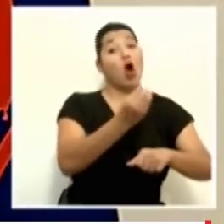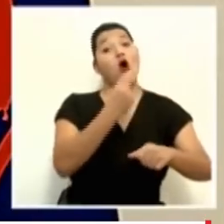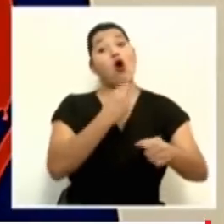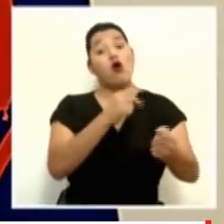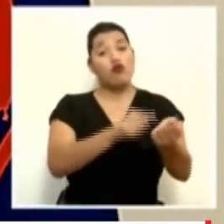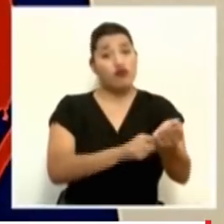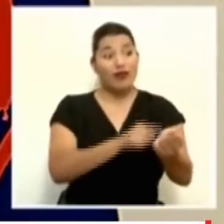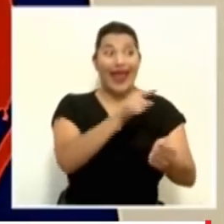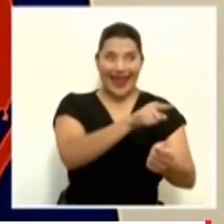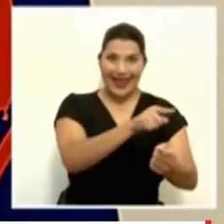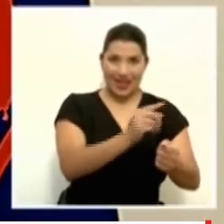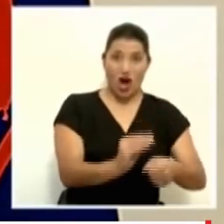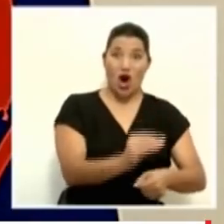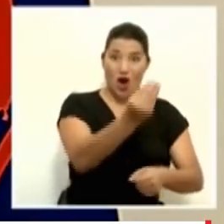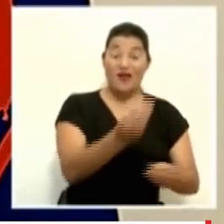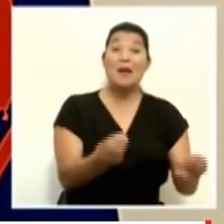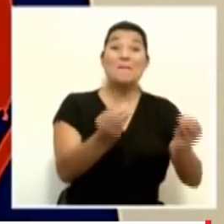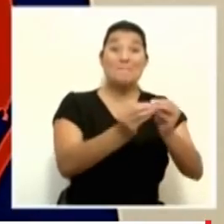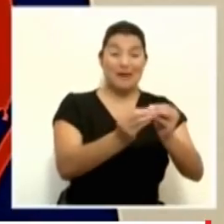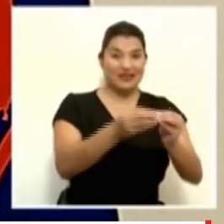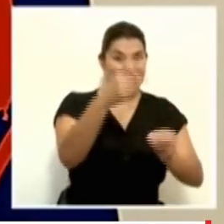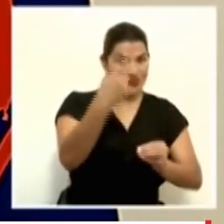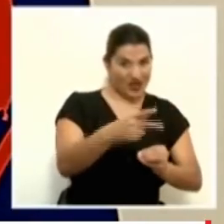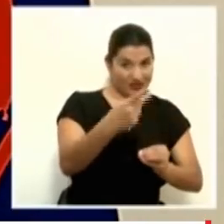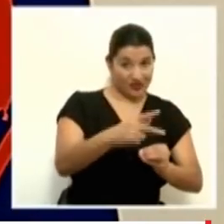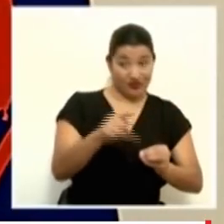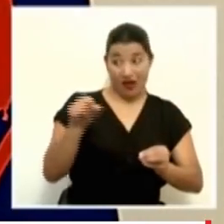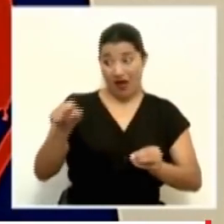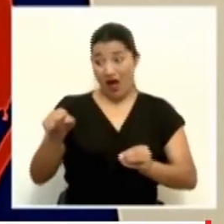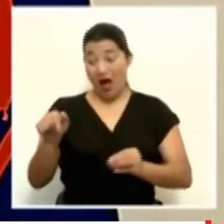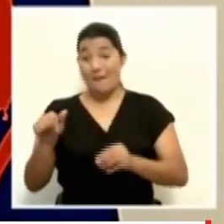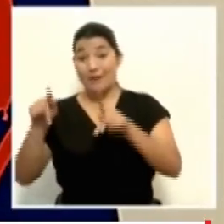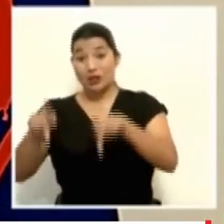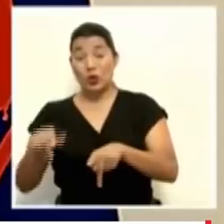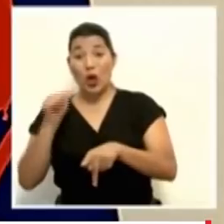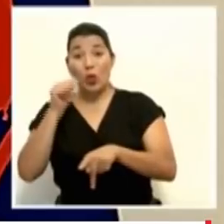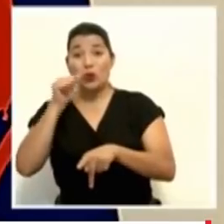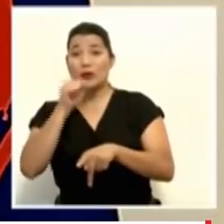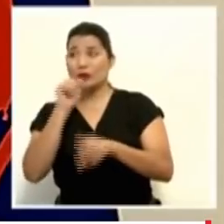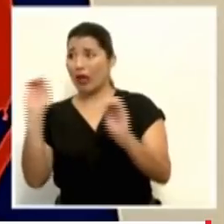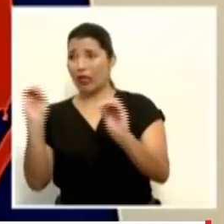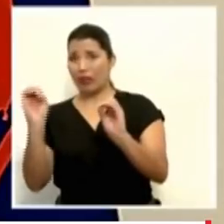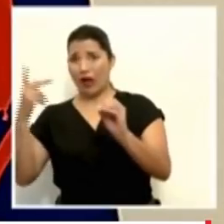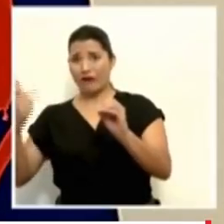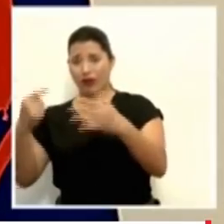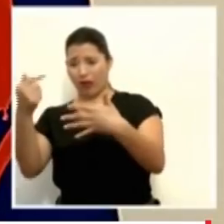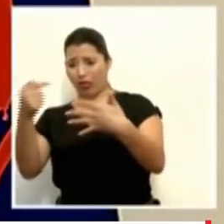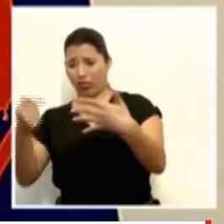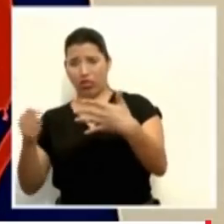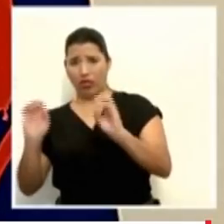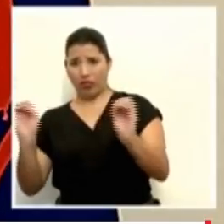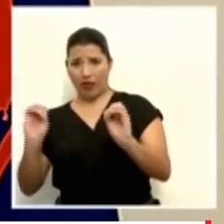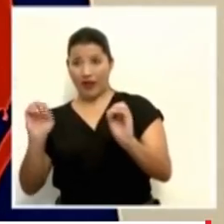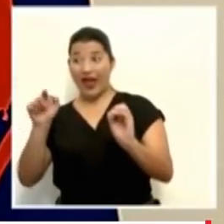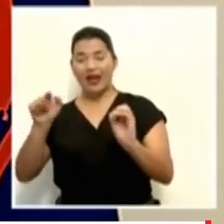biológica y si tenemos que desarrollar estrategias para proteger